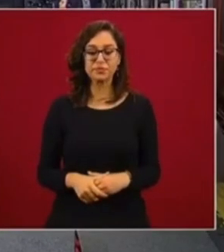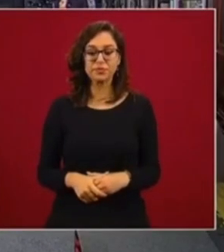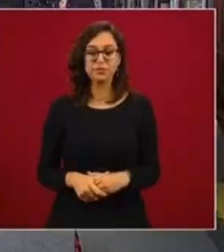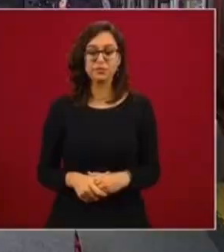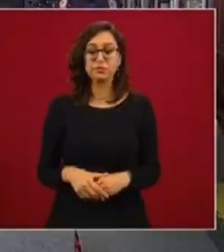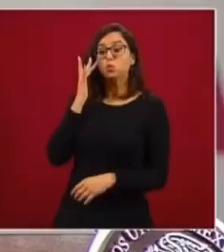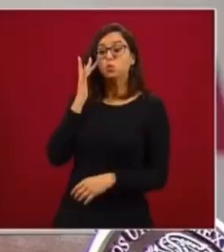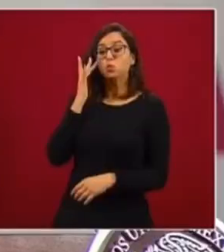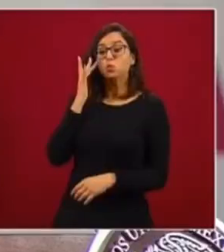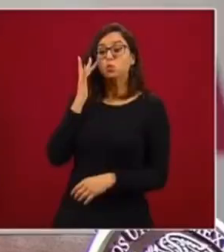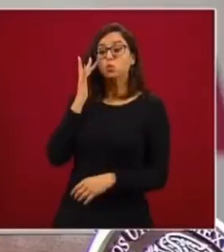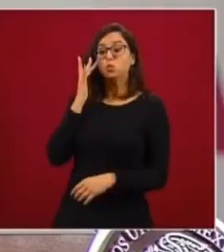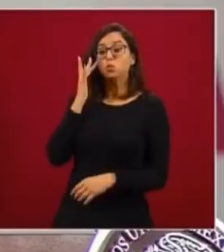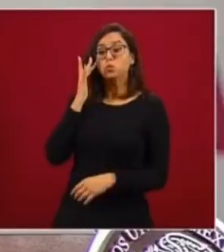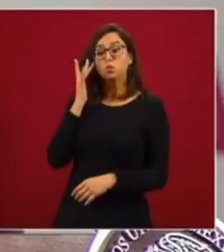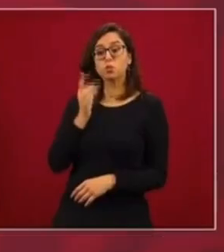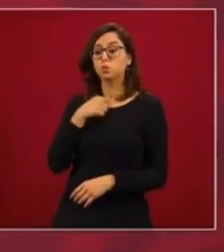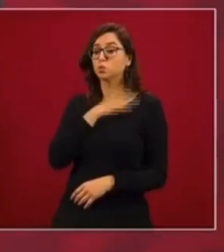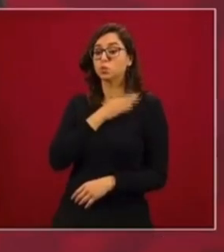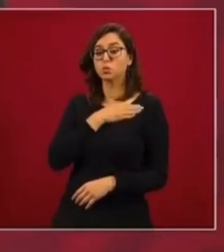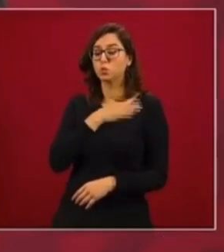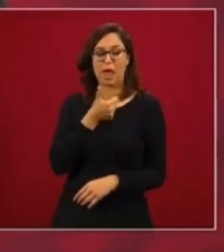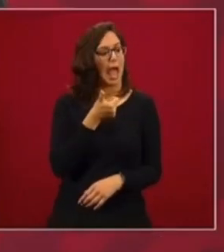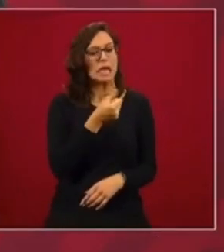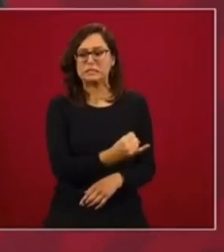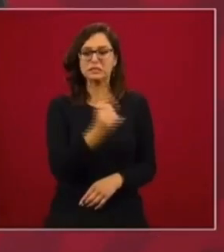gentes de bien. Y se dan baños de pureza.